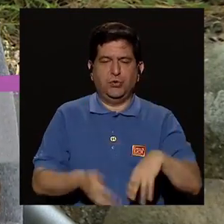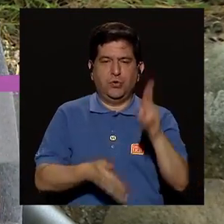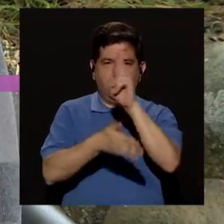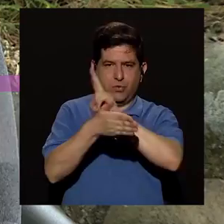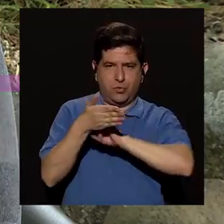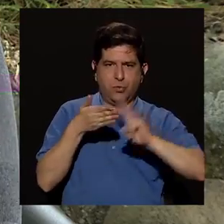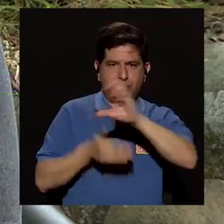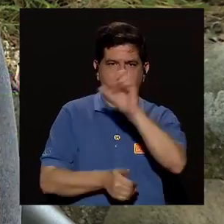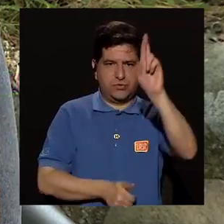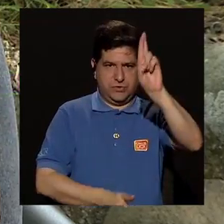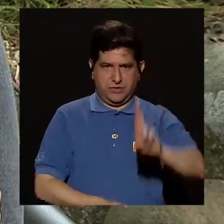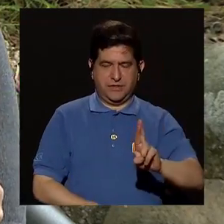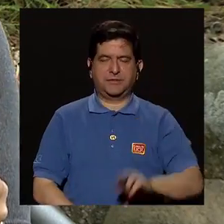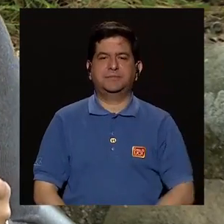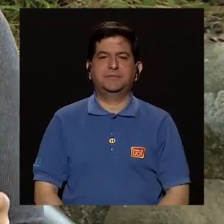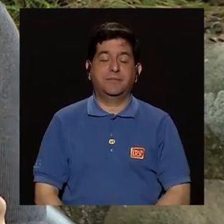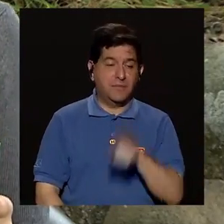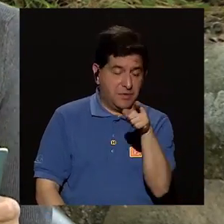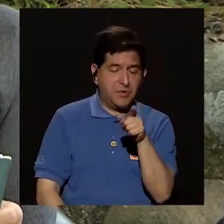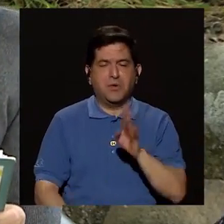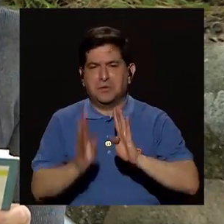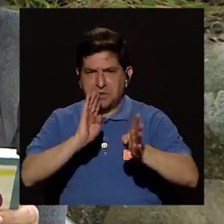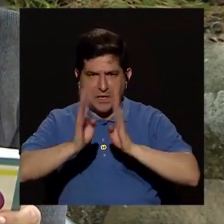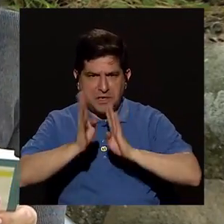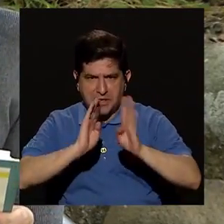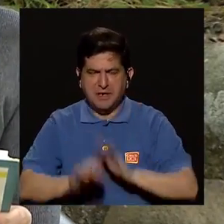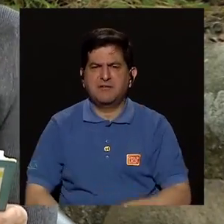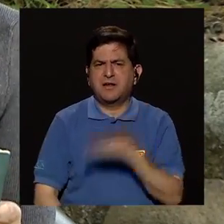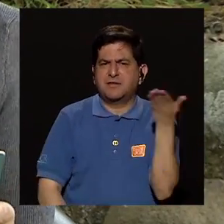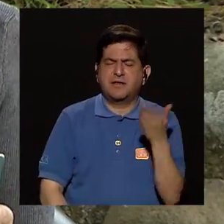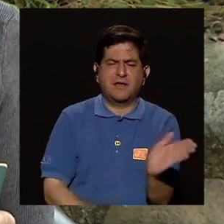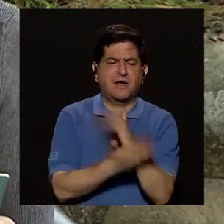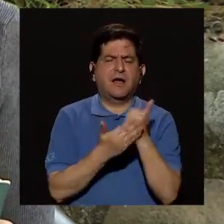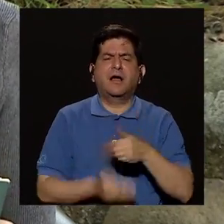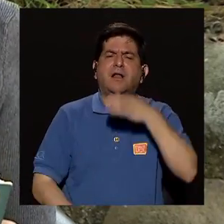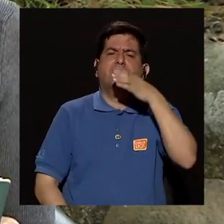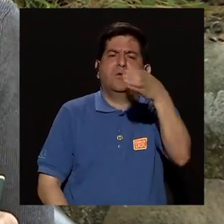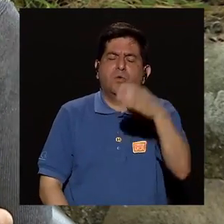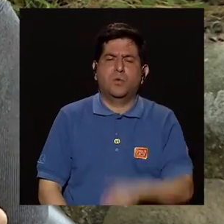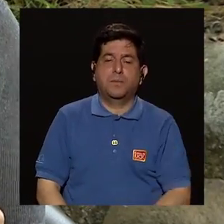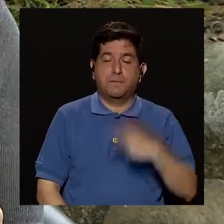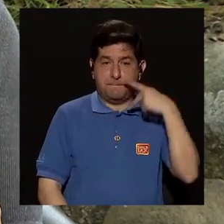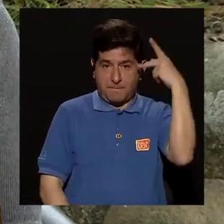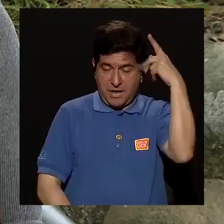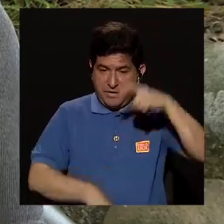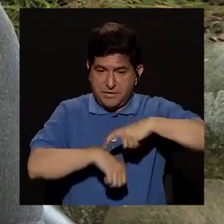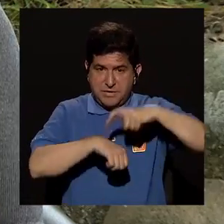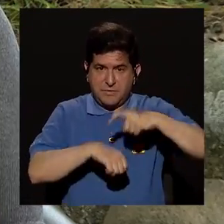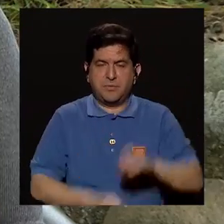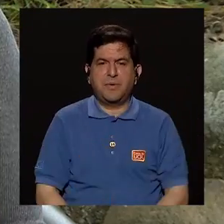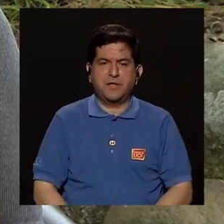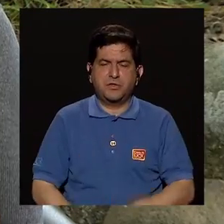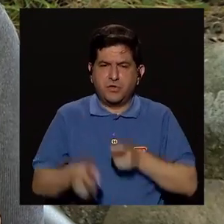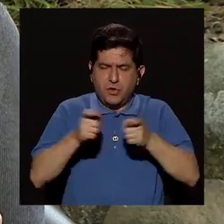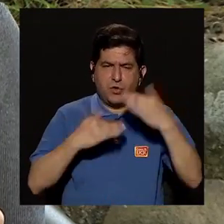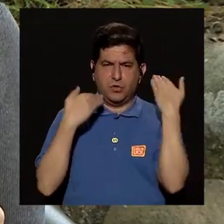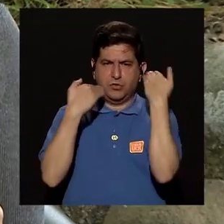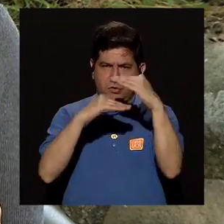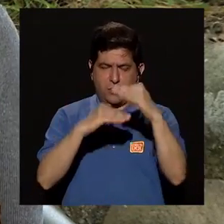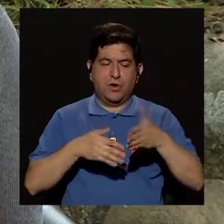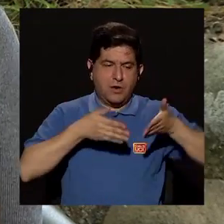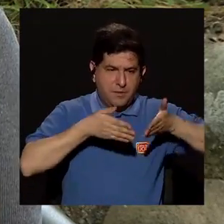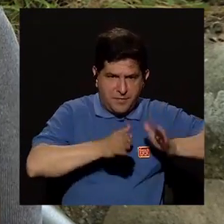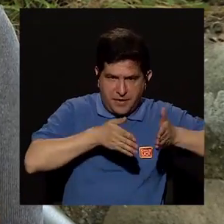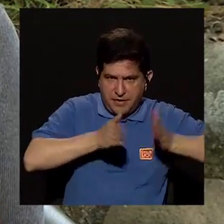Especial de la Universidad de Costa Rica y con él estamos conversando acerca de algunos consejos para padres en el manejo de los límites